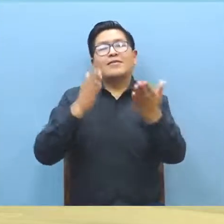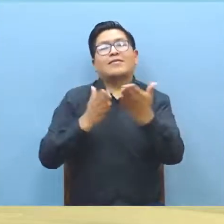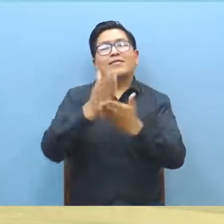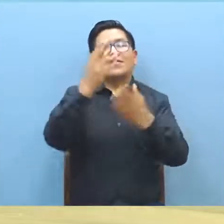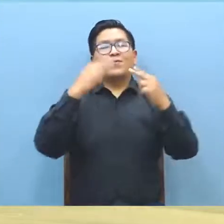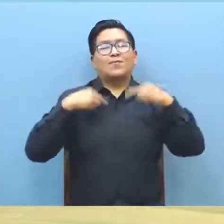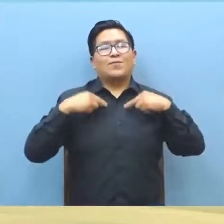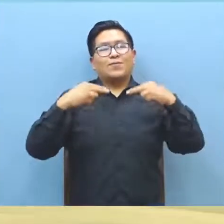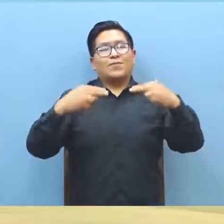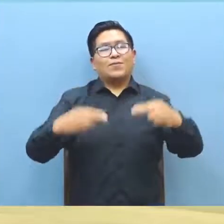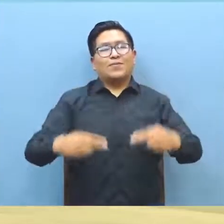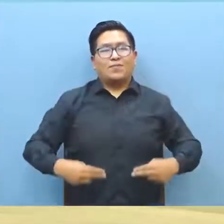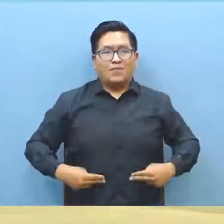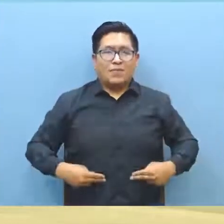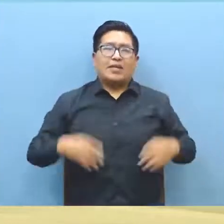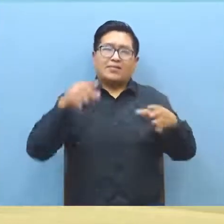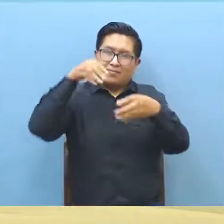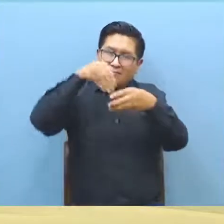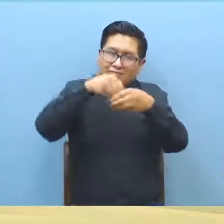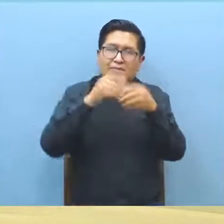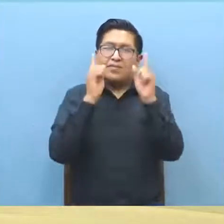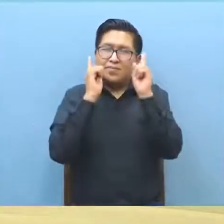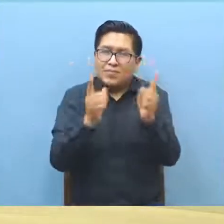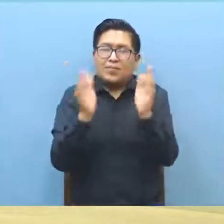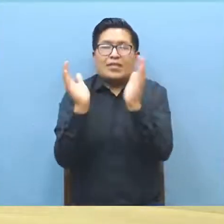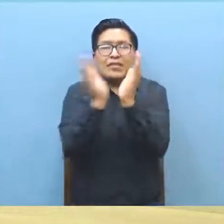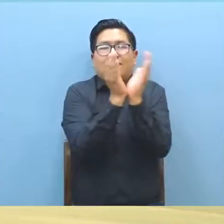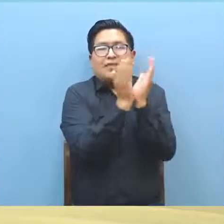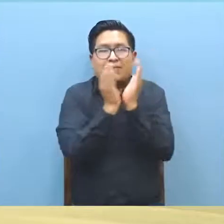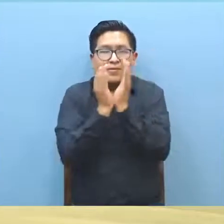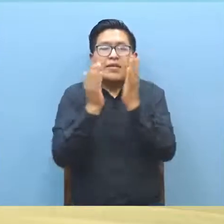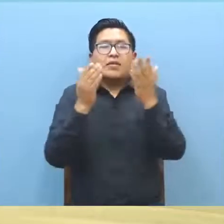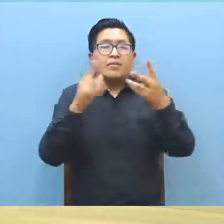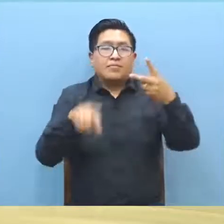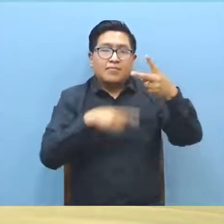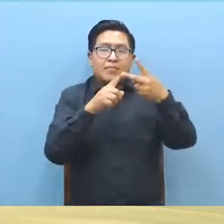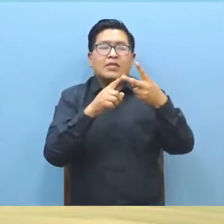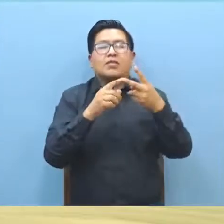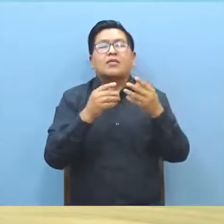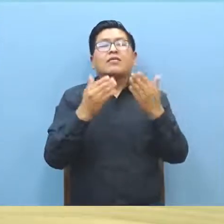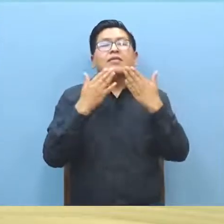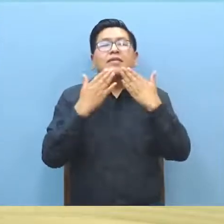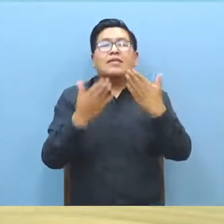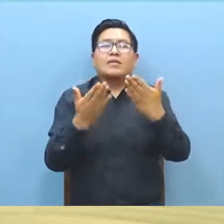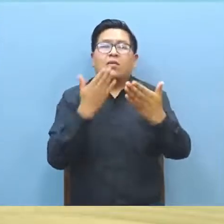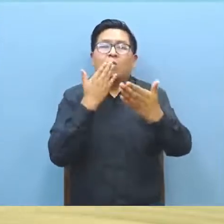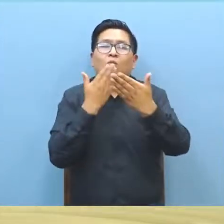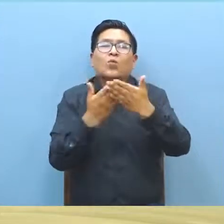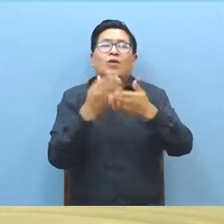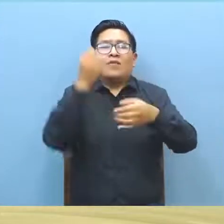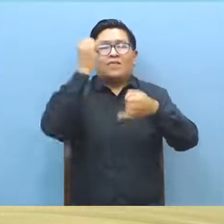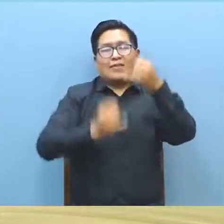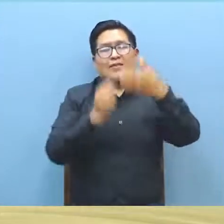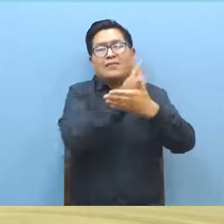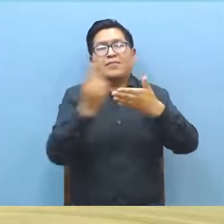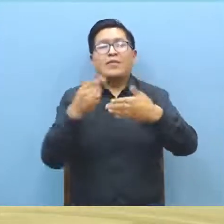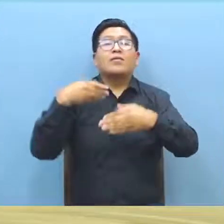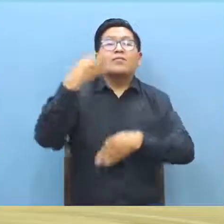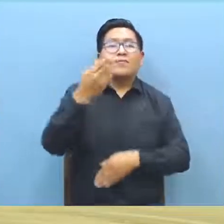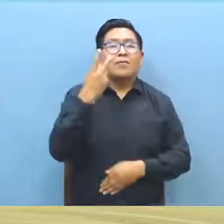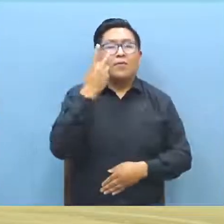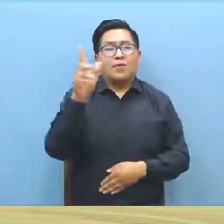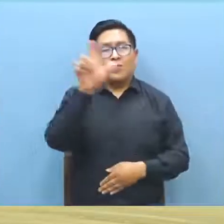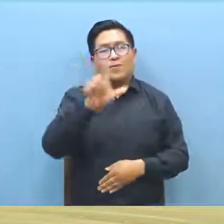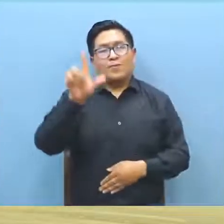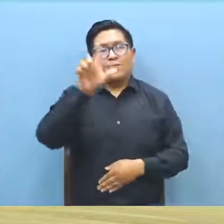derechos humanos por nuestras cuentas institucionales y así como también por distintos medios de comunicación que tengan un excelente fin de semana hasta el